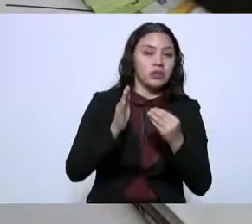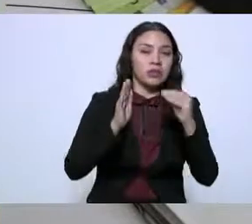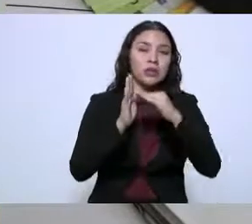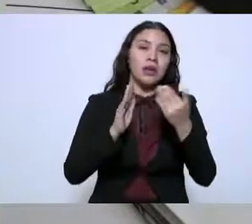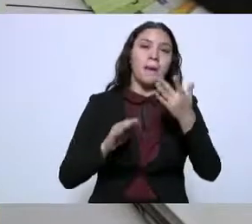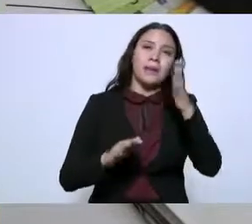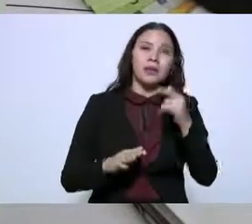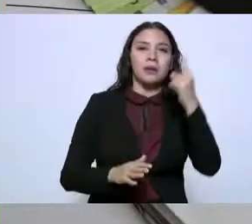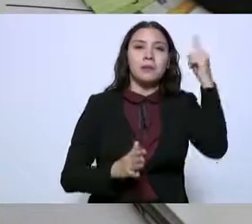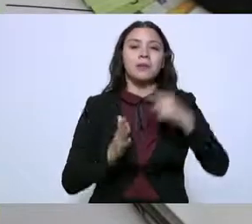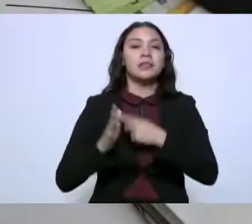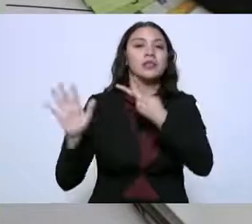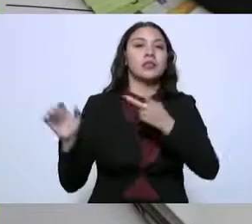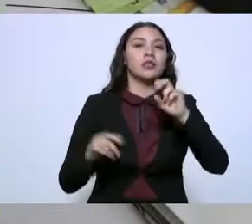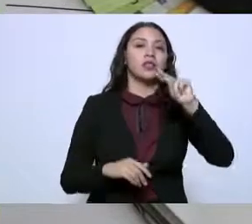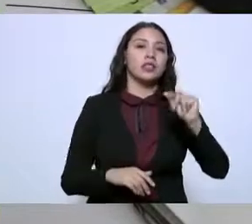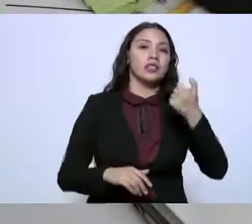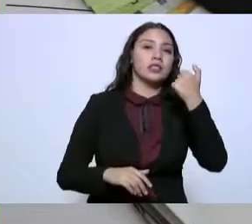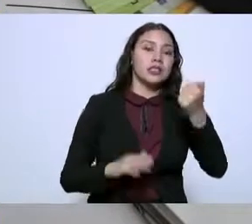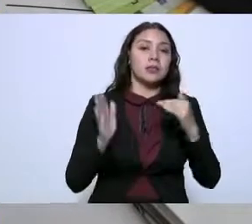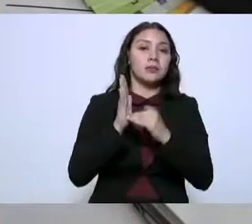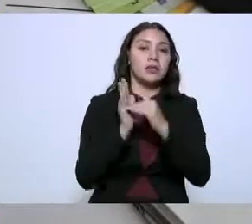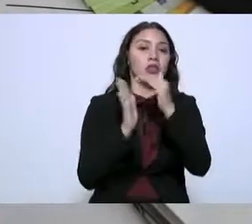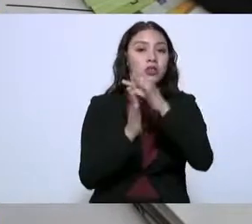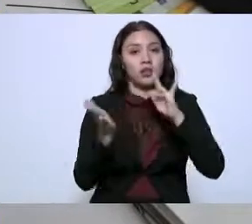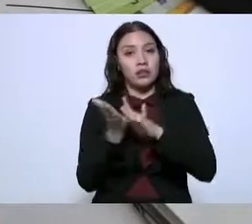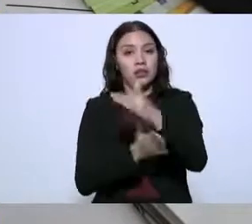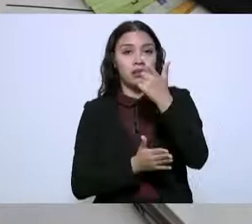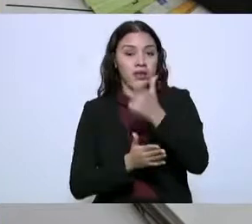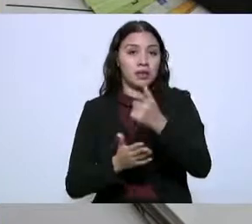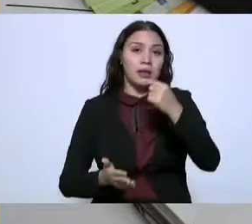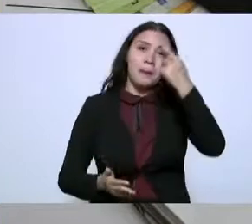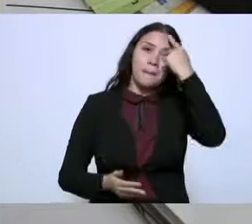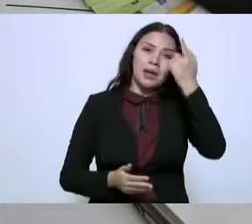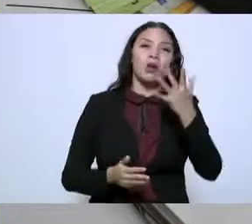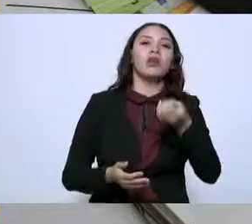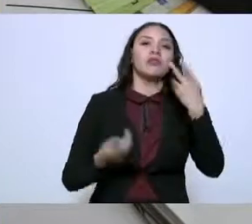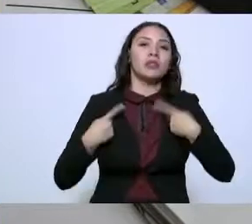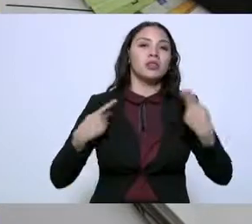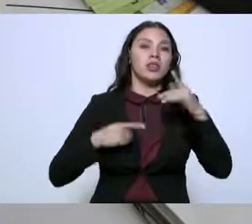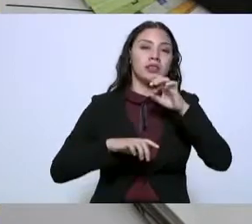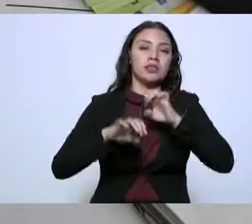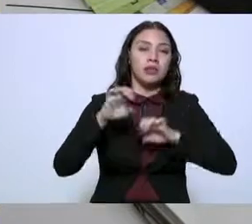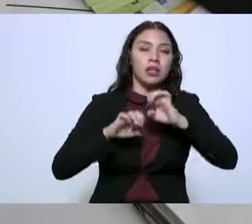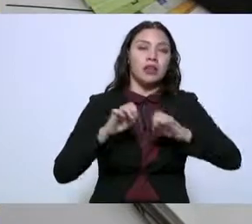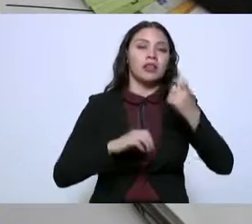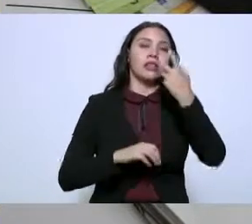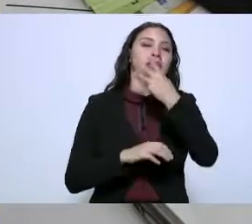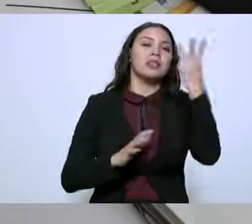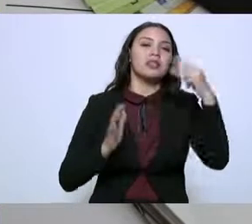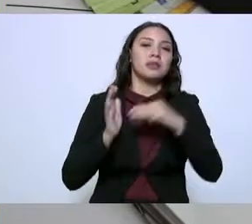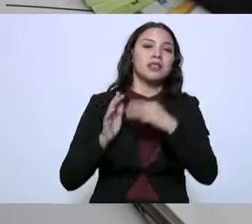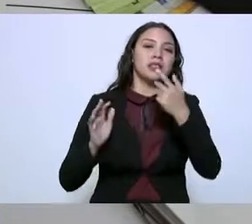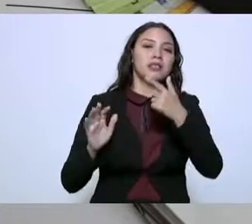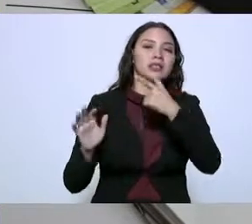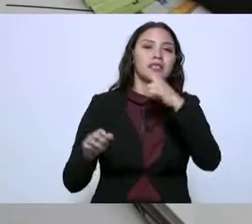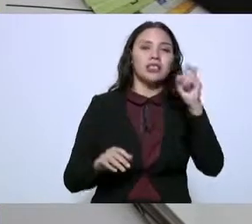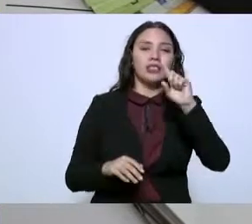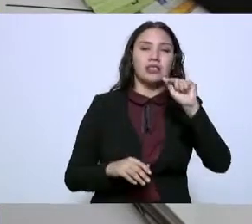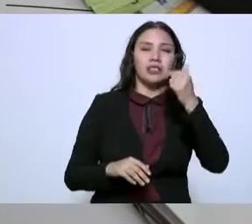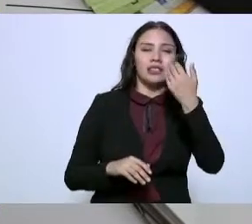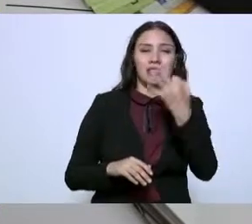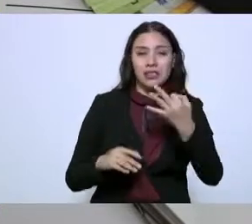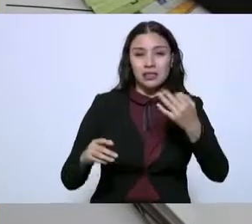repartir mil setecientos ochenta y seis millones de pesos a tres mil ciento sesenta y tres millones de pesos en